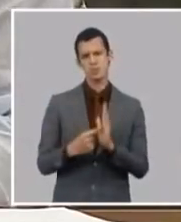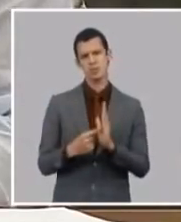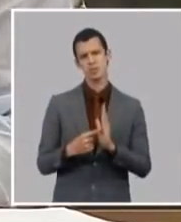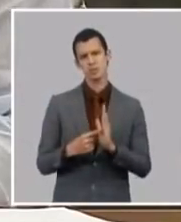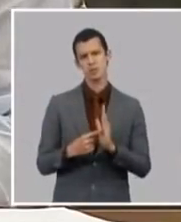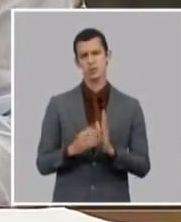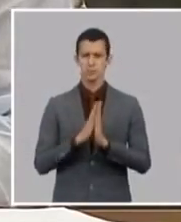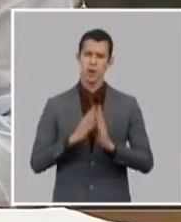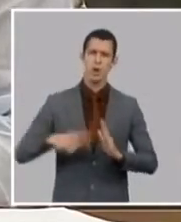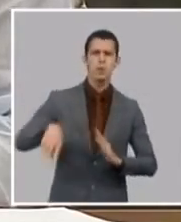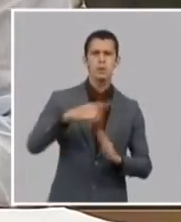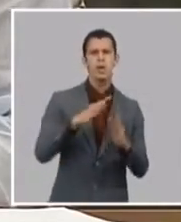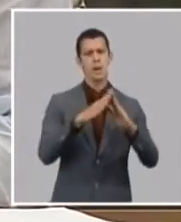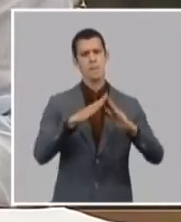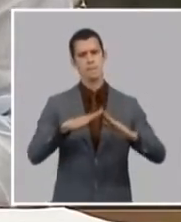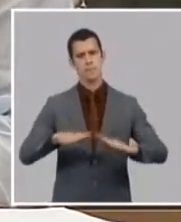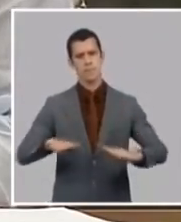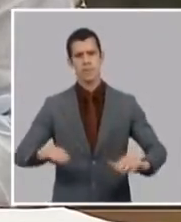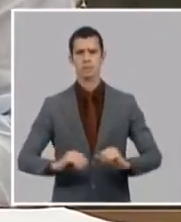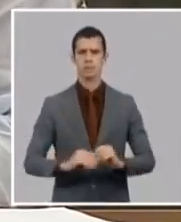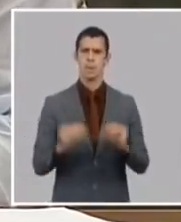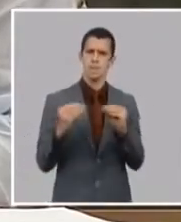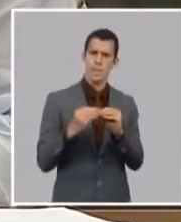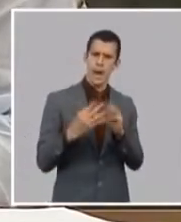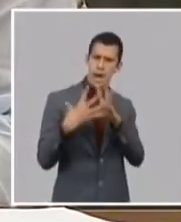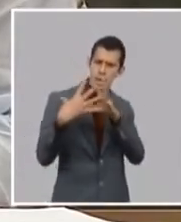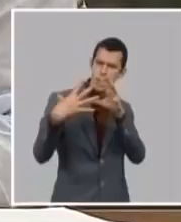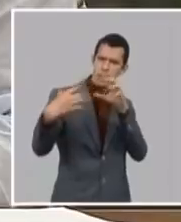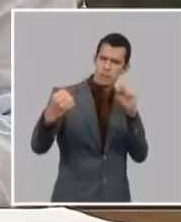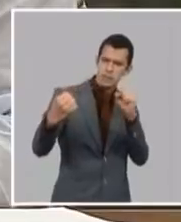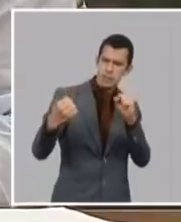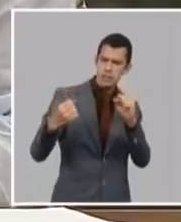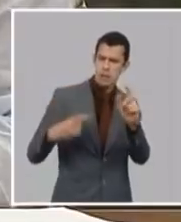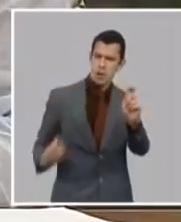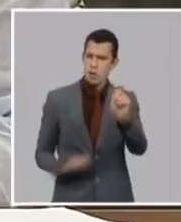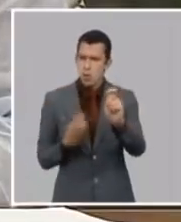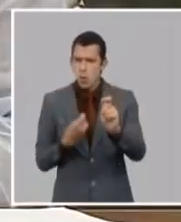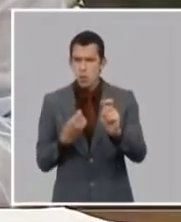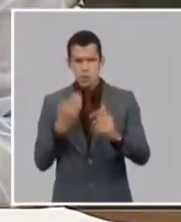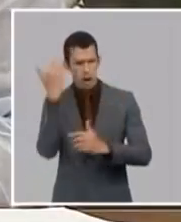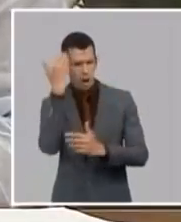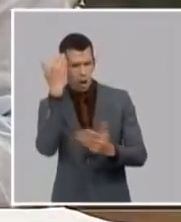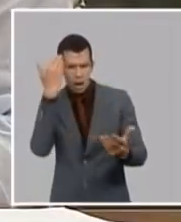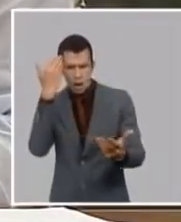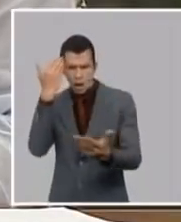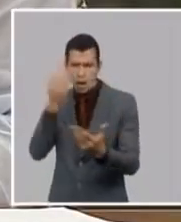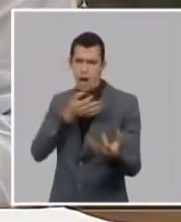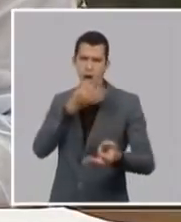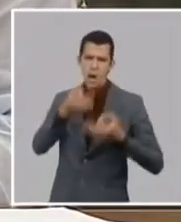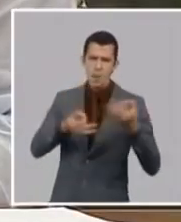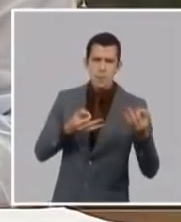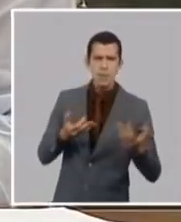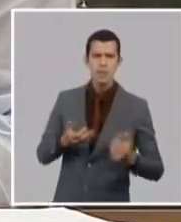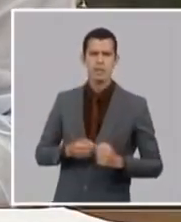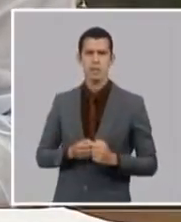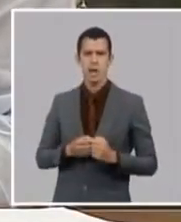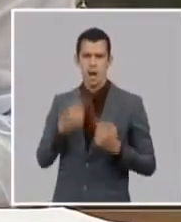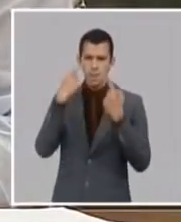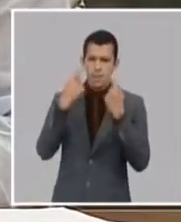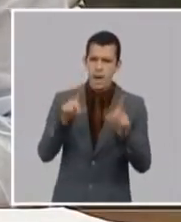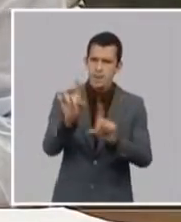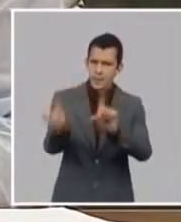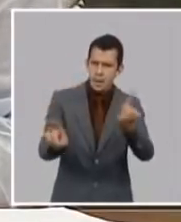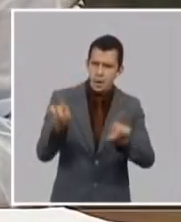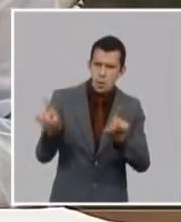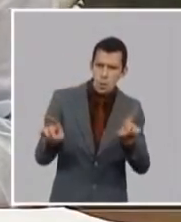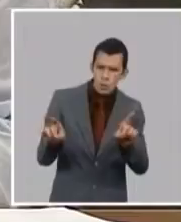a seguir potenciando a la revolución por su concepto de justicia que es como ganó la revolución la